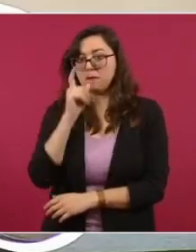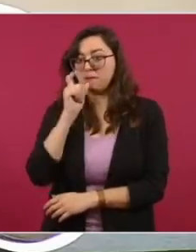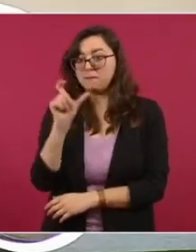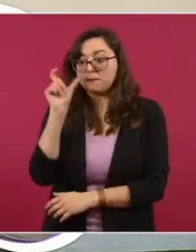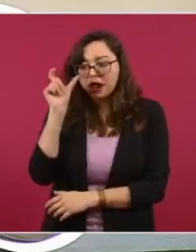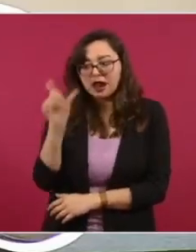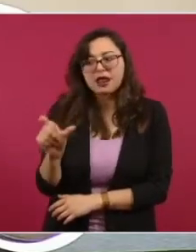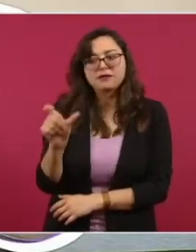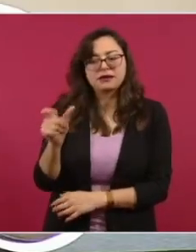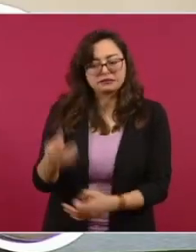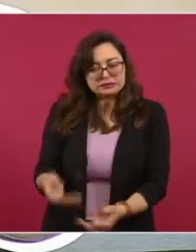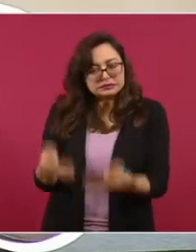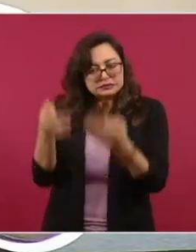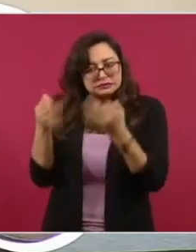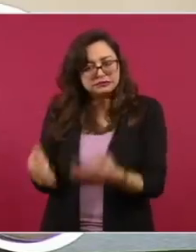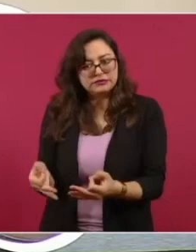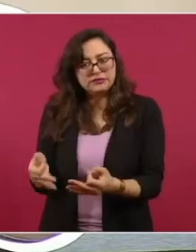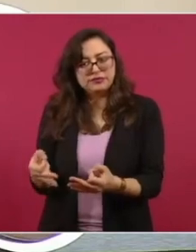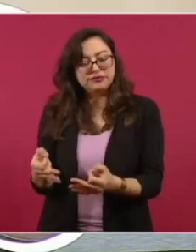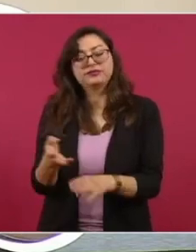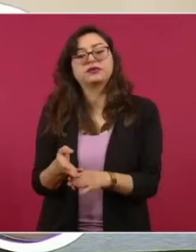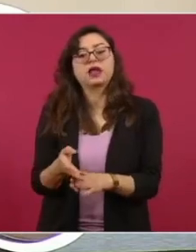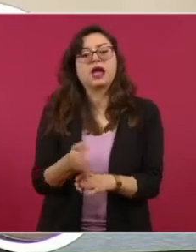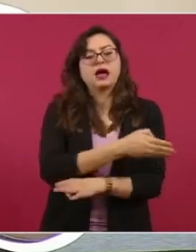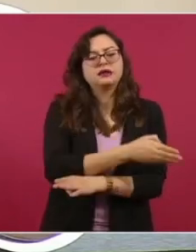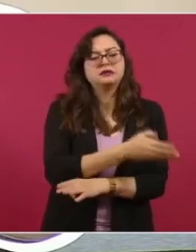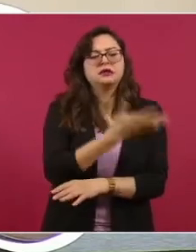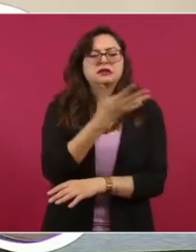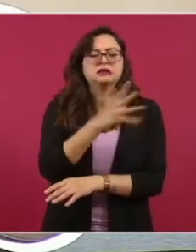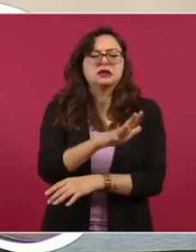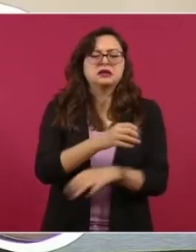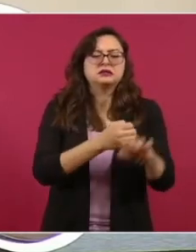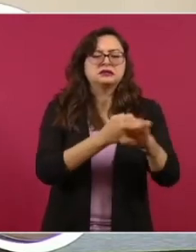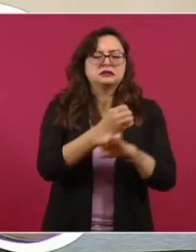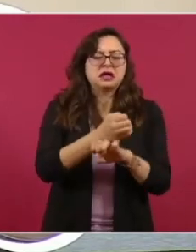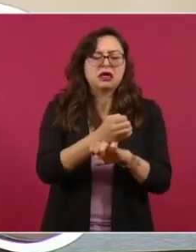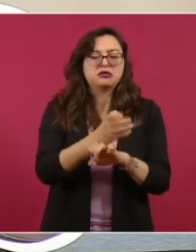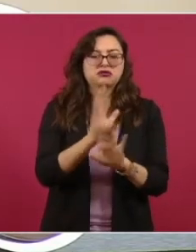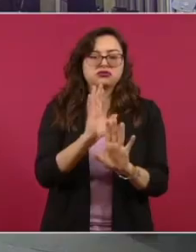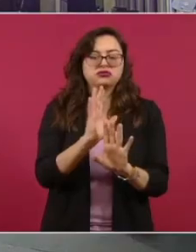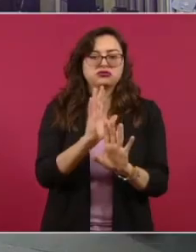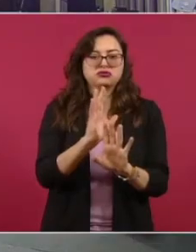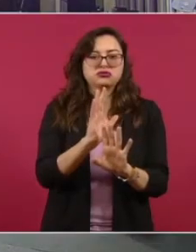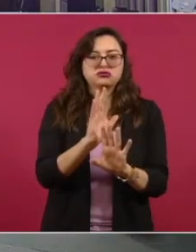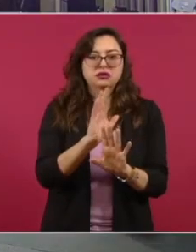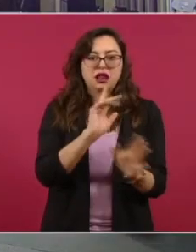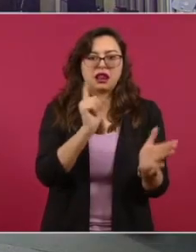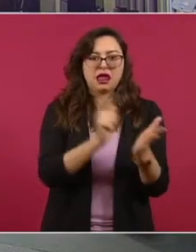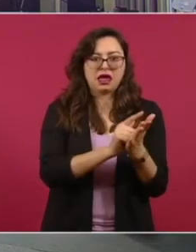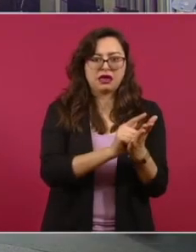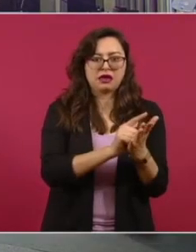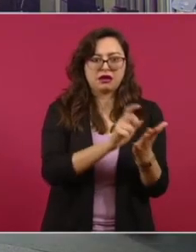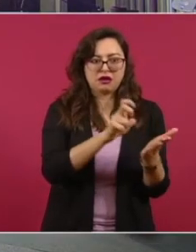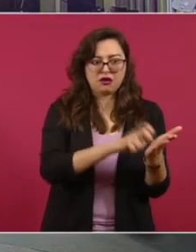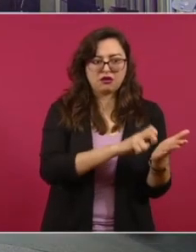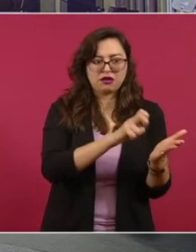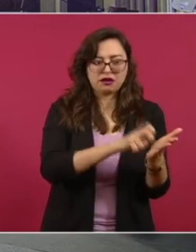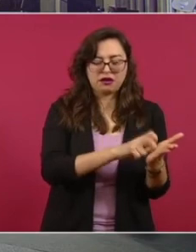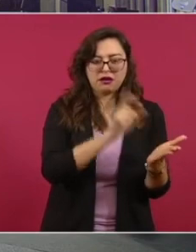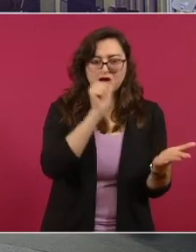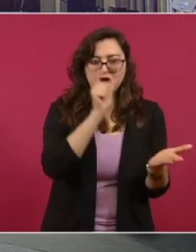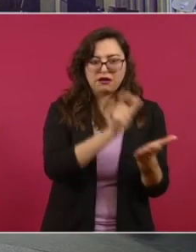y es en el 2020 cuando se termina toda la tipificación de este delito. Insisto en ello,